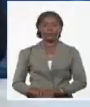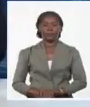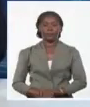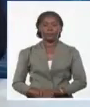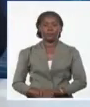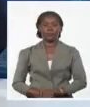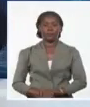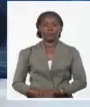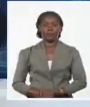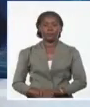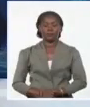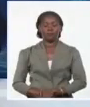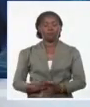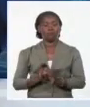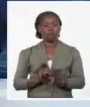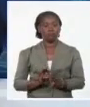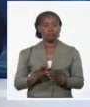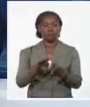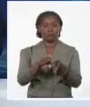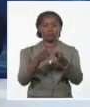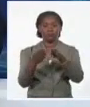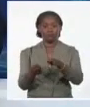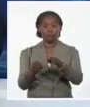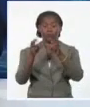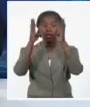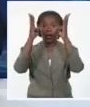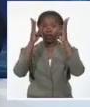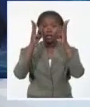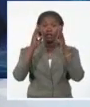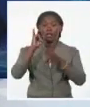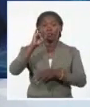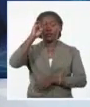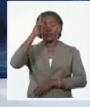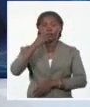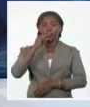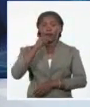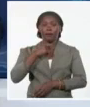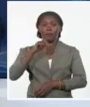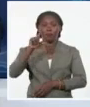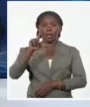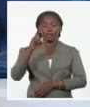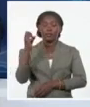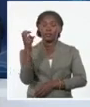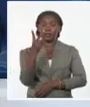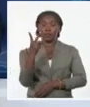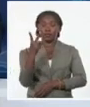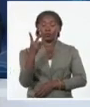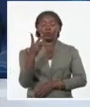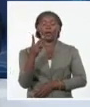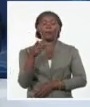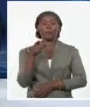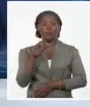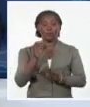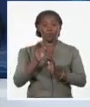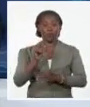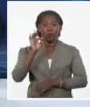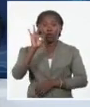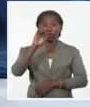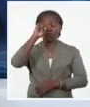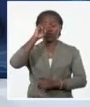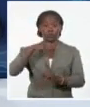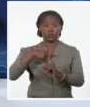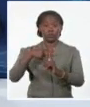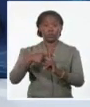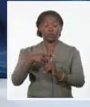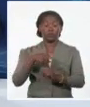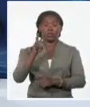Su Majestad, la Reina Isabel II, Reina del Reino Unido de Gran Bretaña e Irlanda del Norte, el día 8 de septiembre